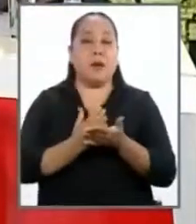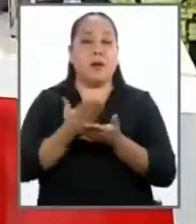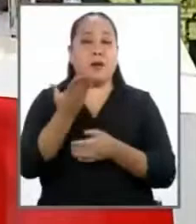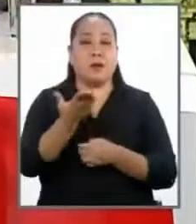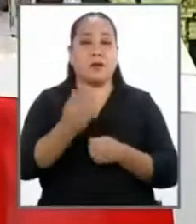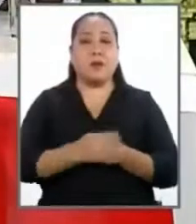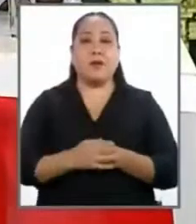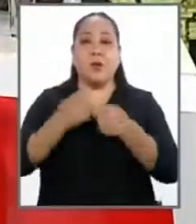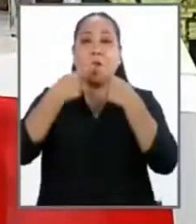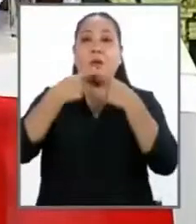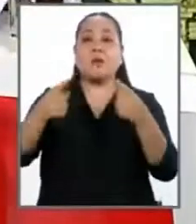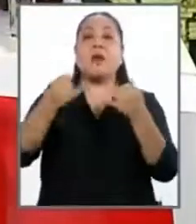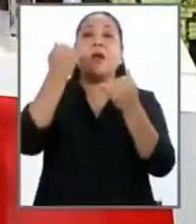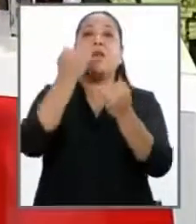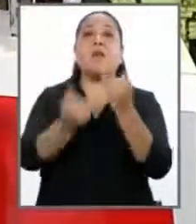que es un mensaje final a todos los...